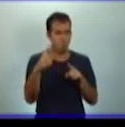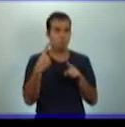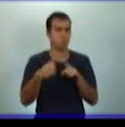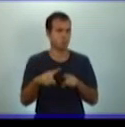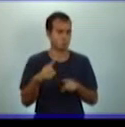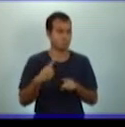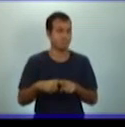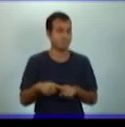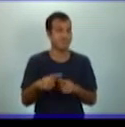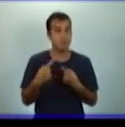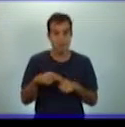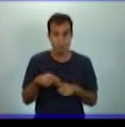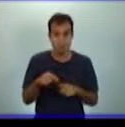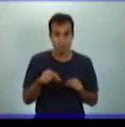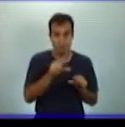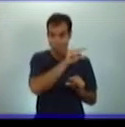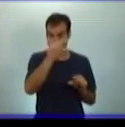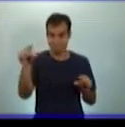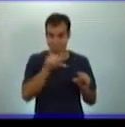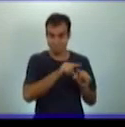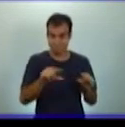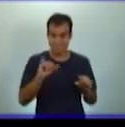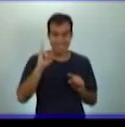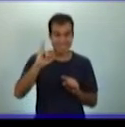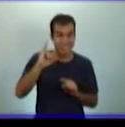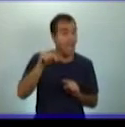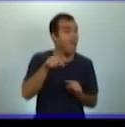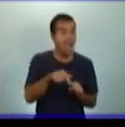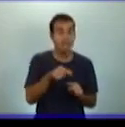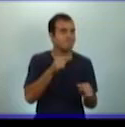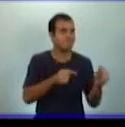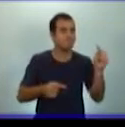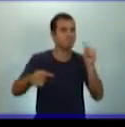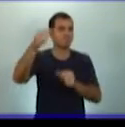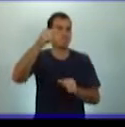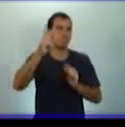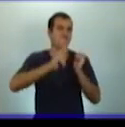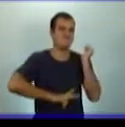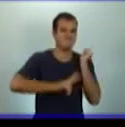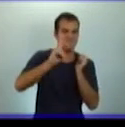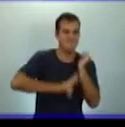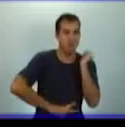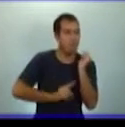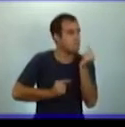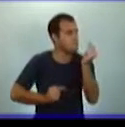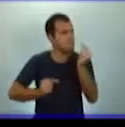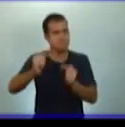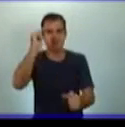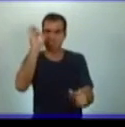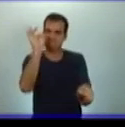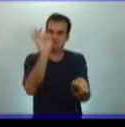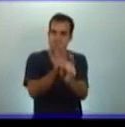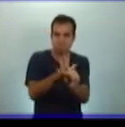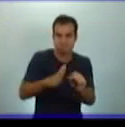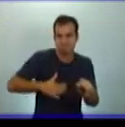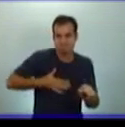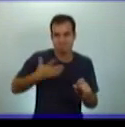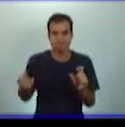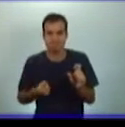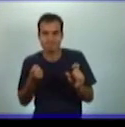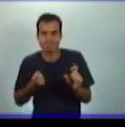pero estos son los valores principales, los valores fundacionales del